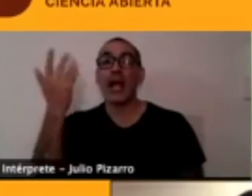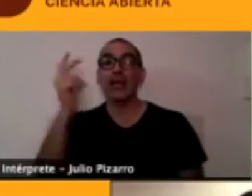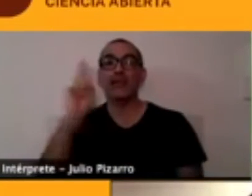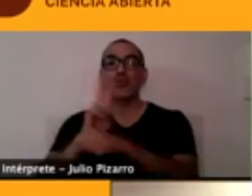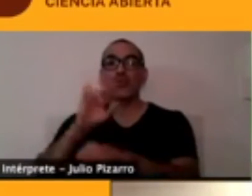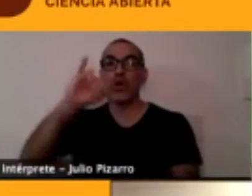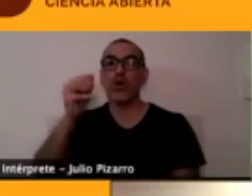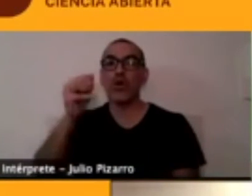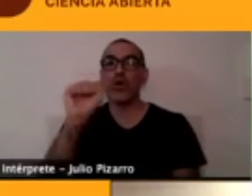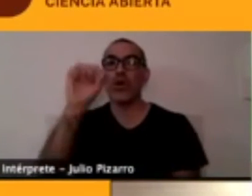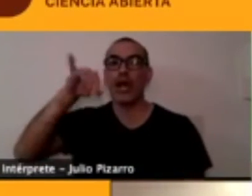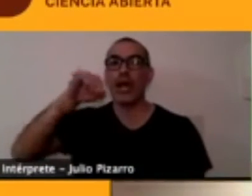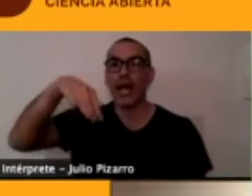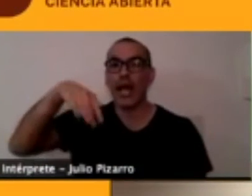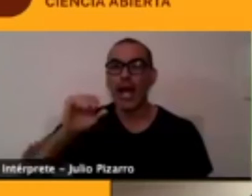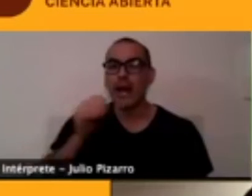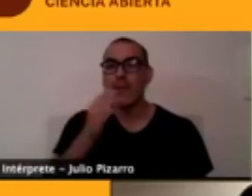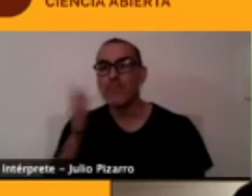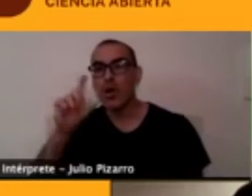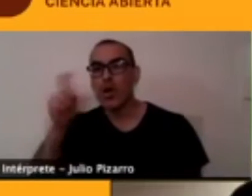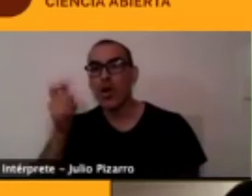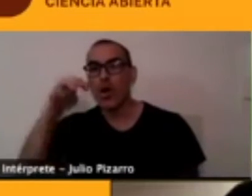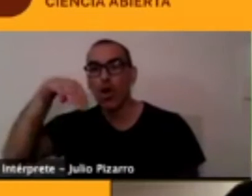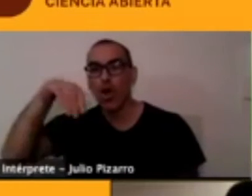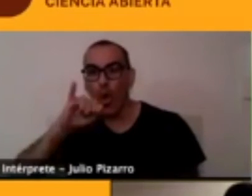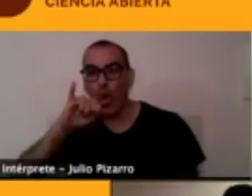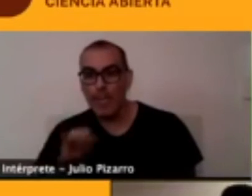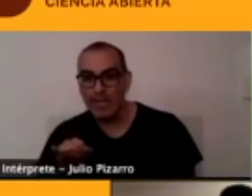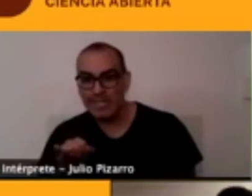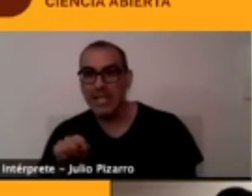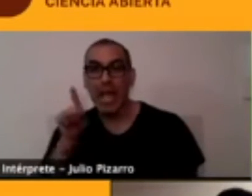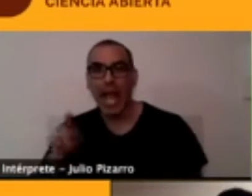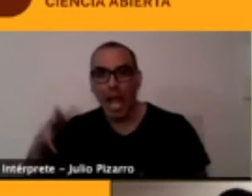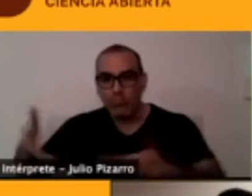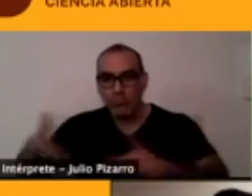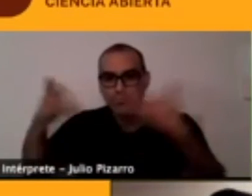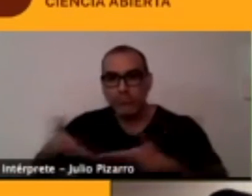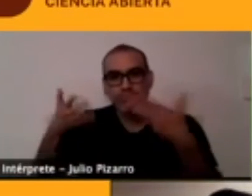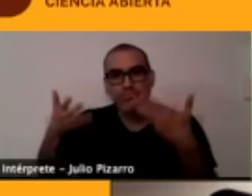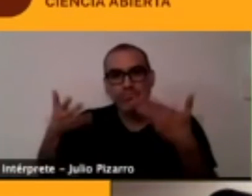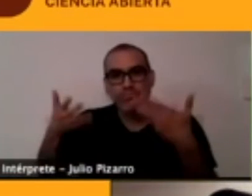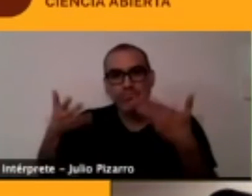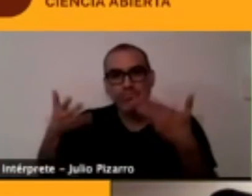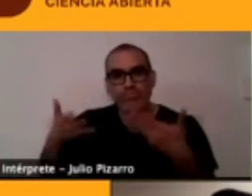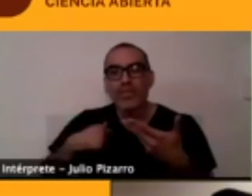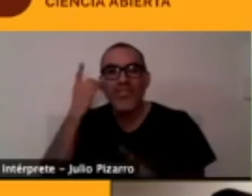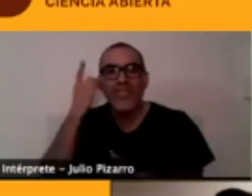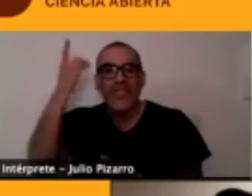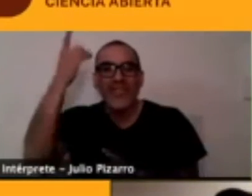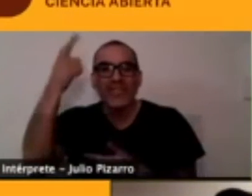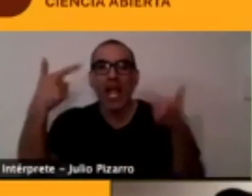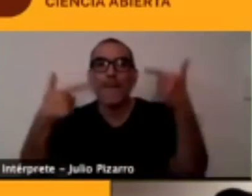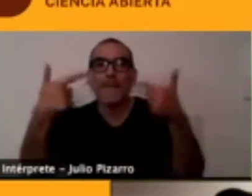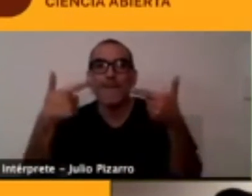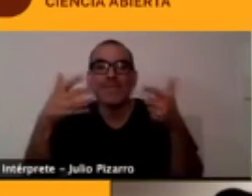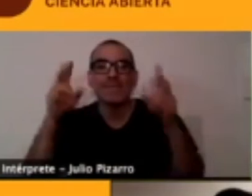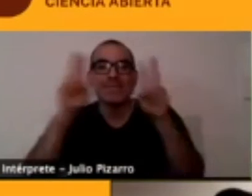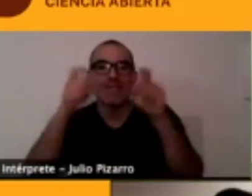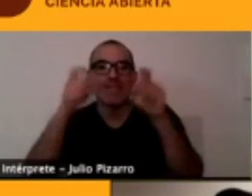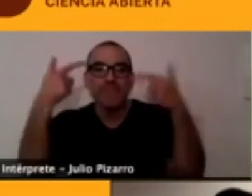me motivó a estudiar un doctorado en políticas lingüísticas. Me dijo que eso era